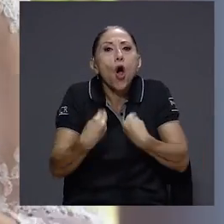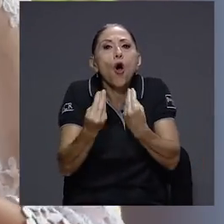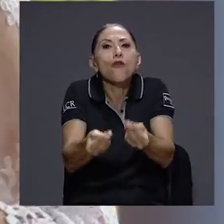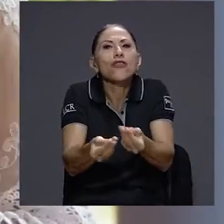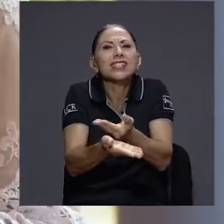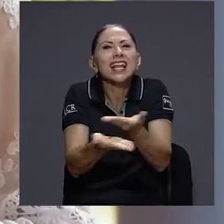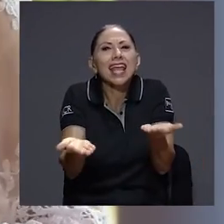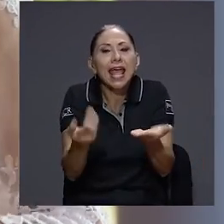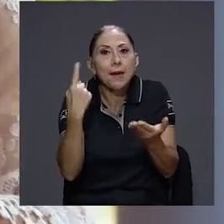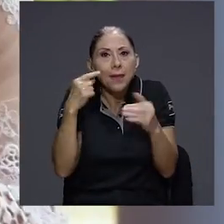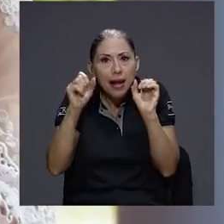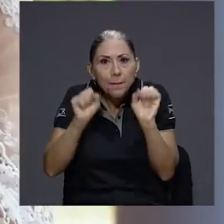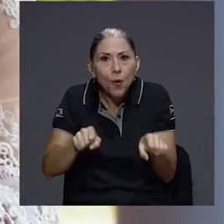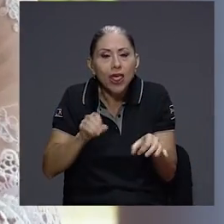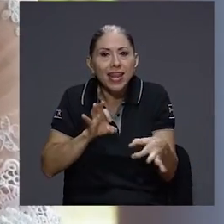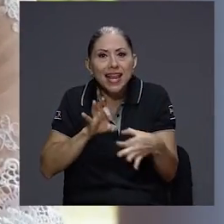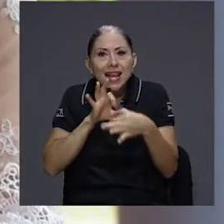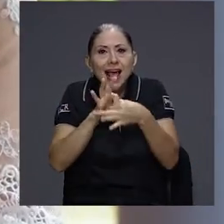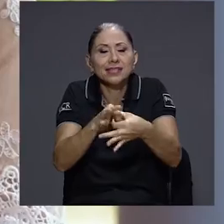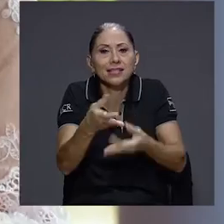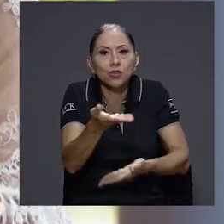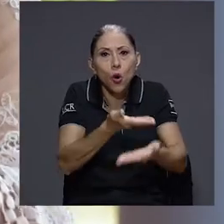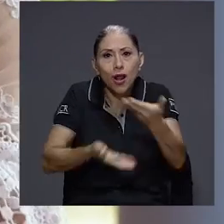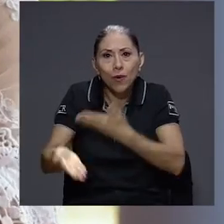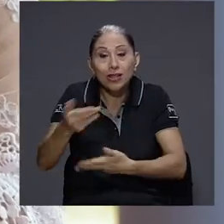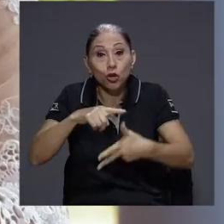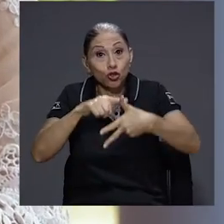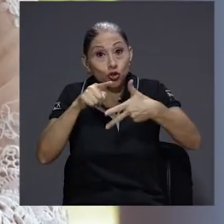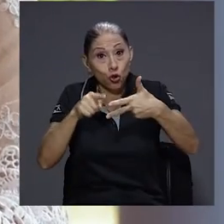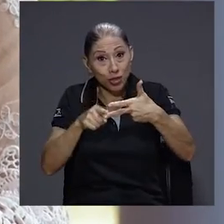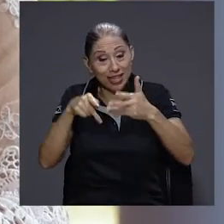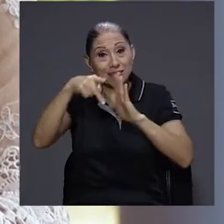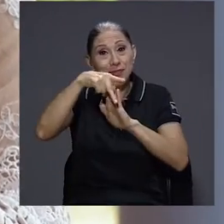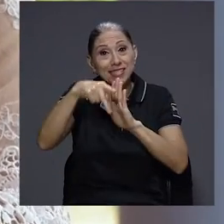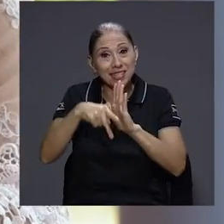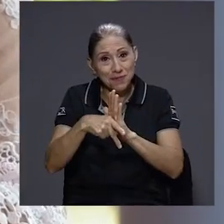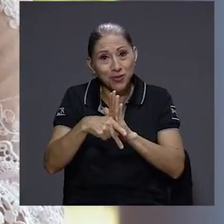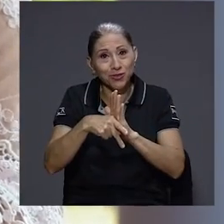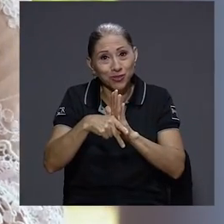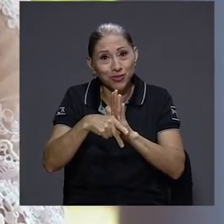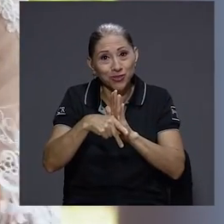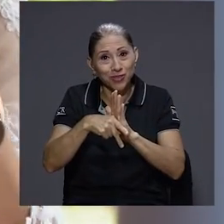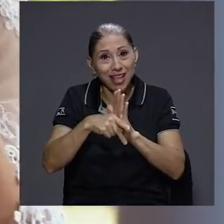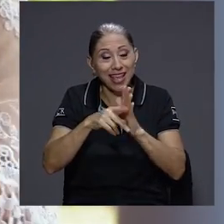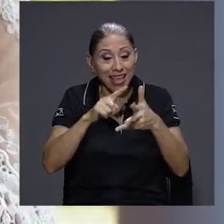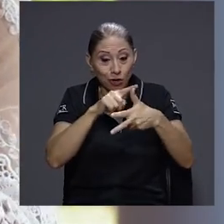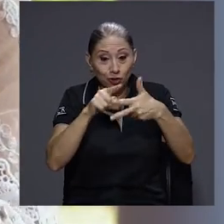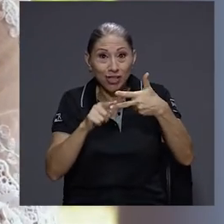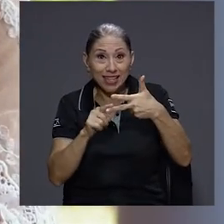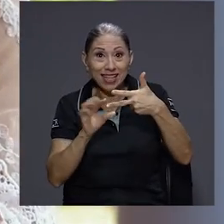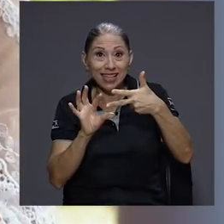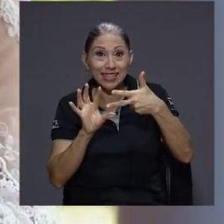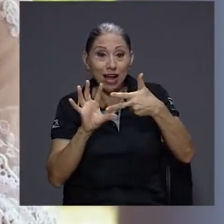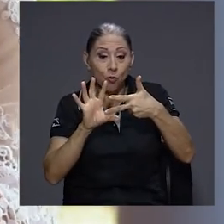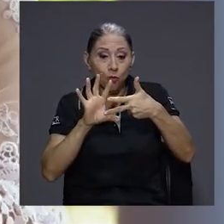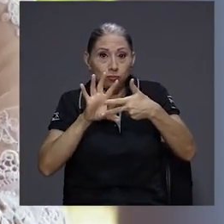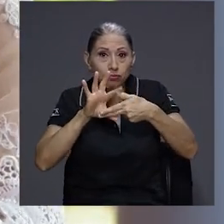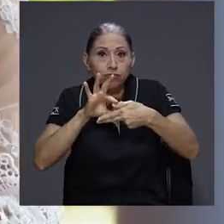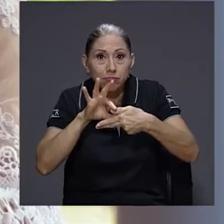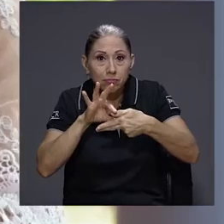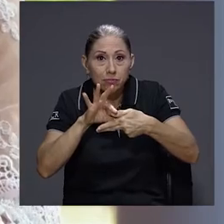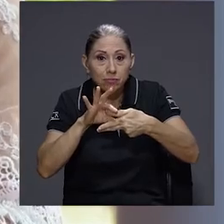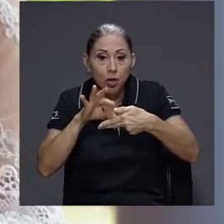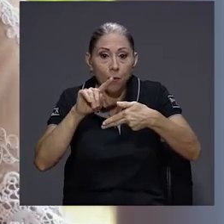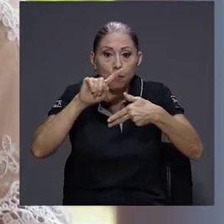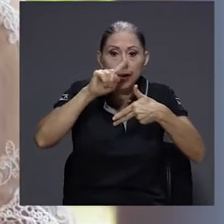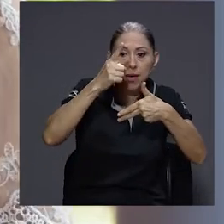para poder hacer estos enlaces colaborativos. Y son tres principios que están entrelazados. No es que uno